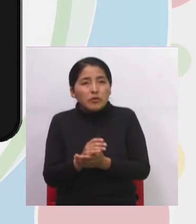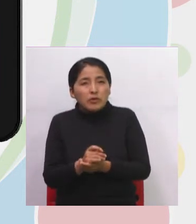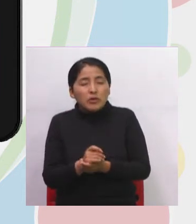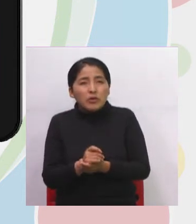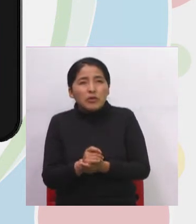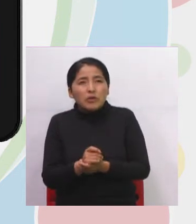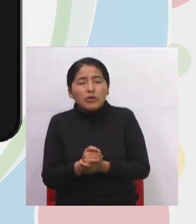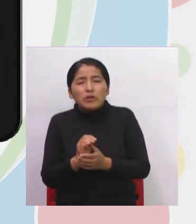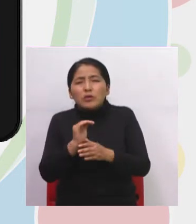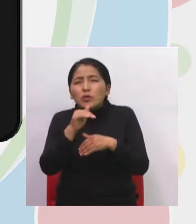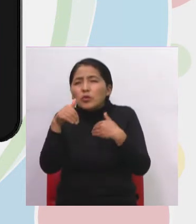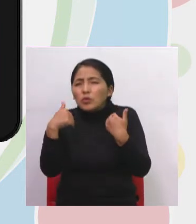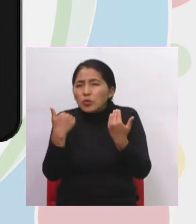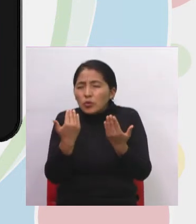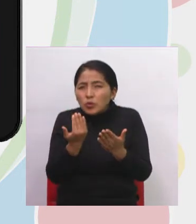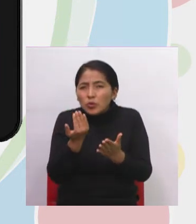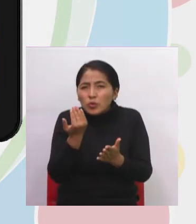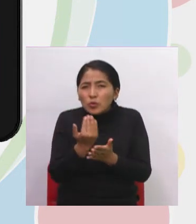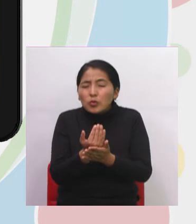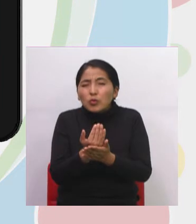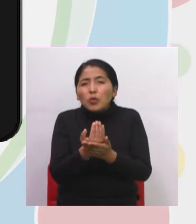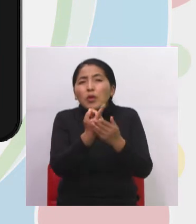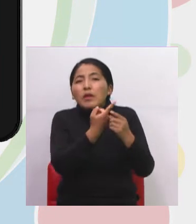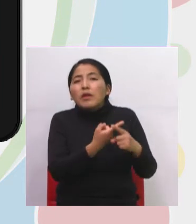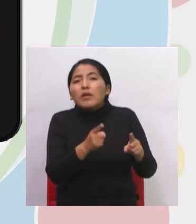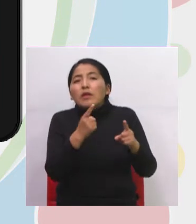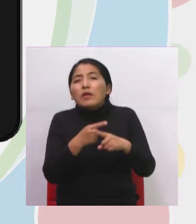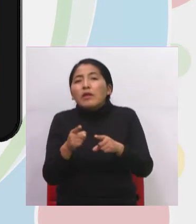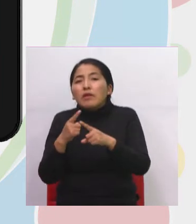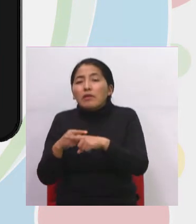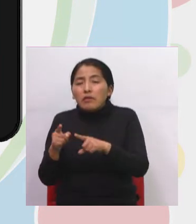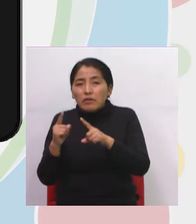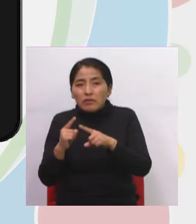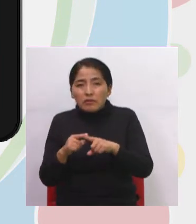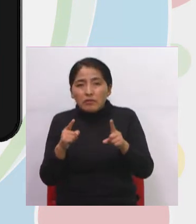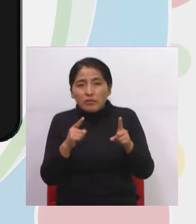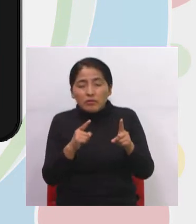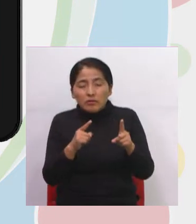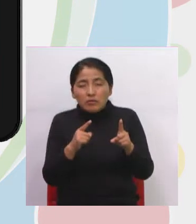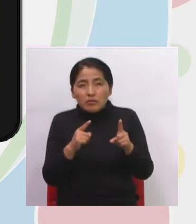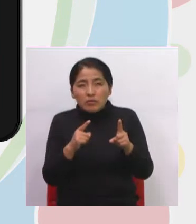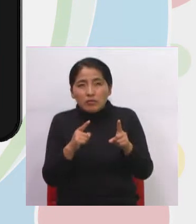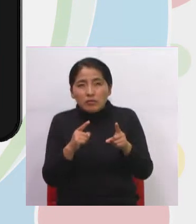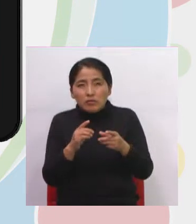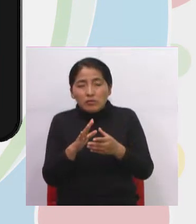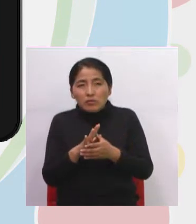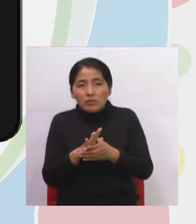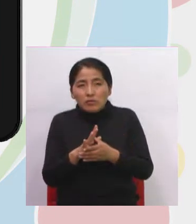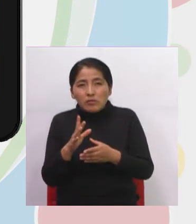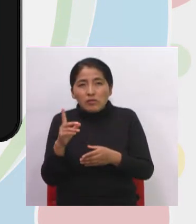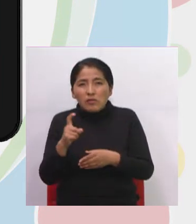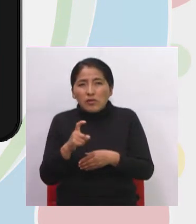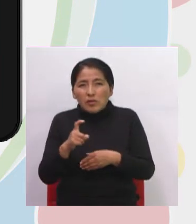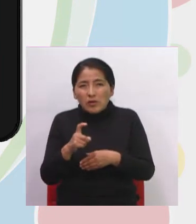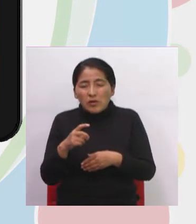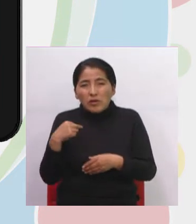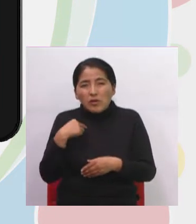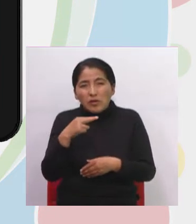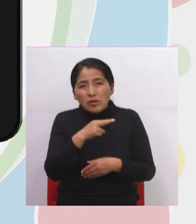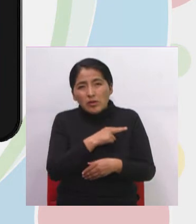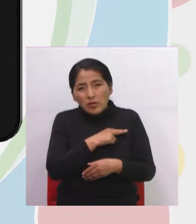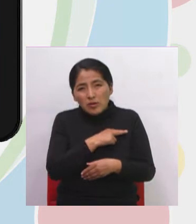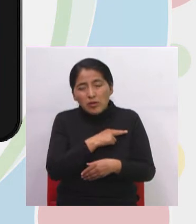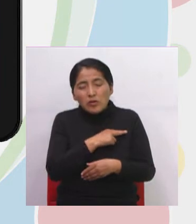En todo tipo de necesidades que nosotros